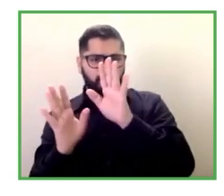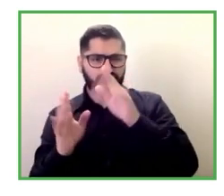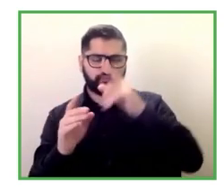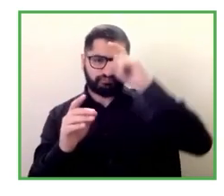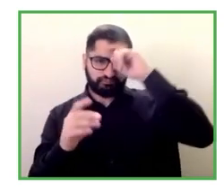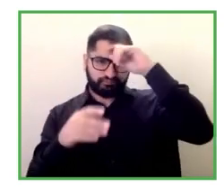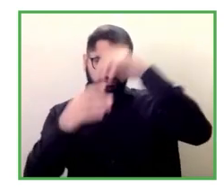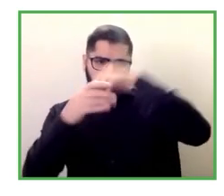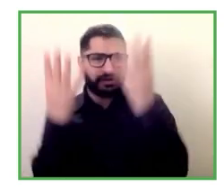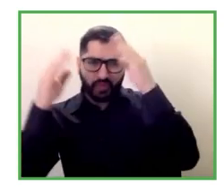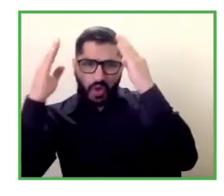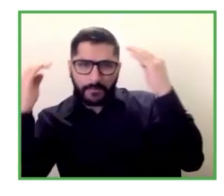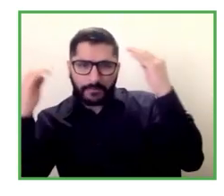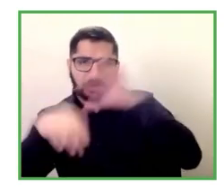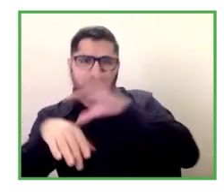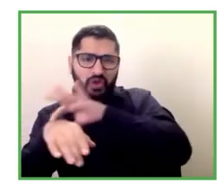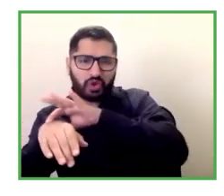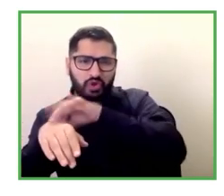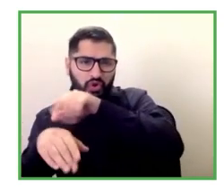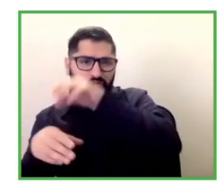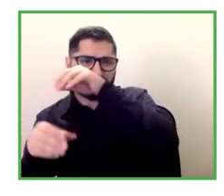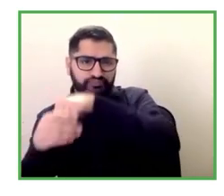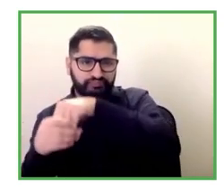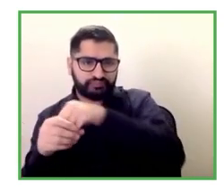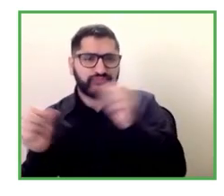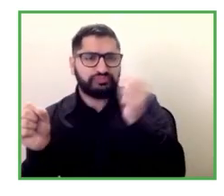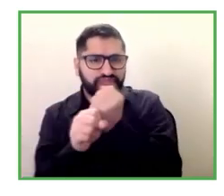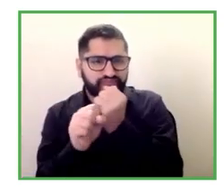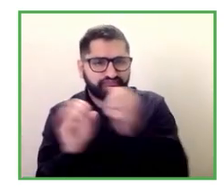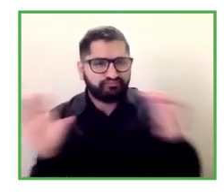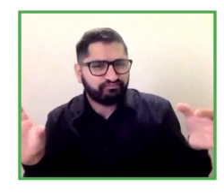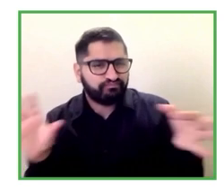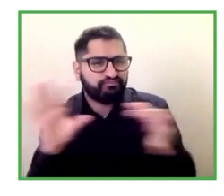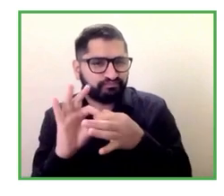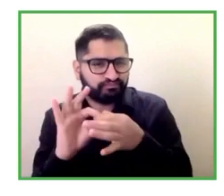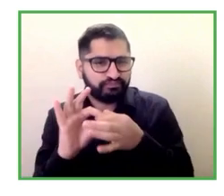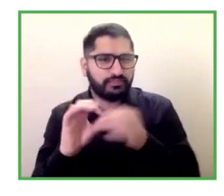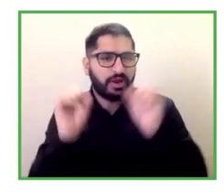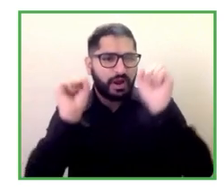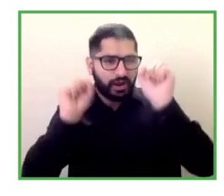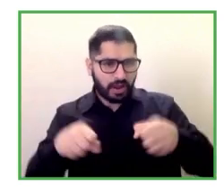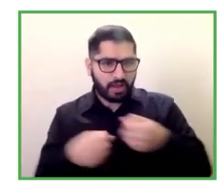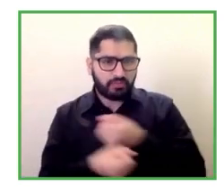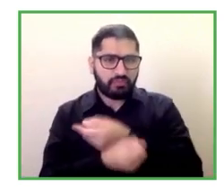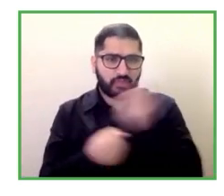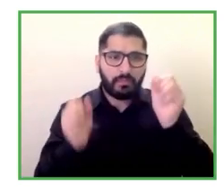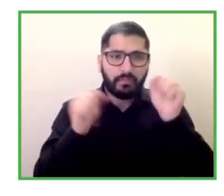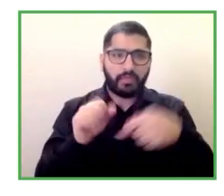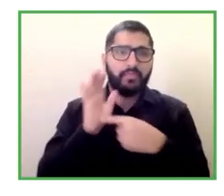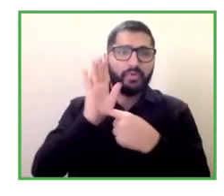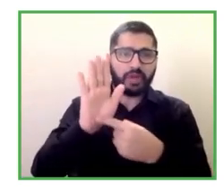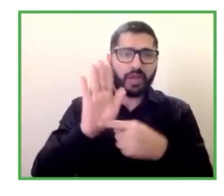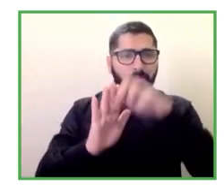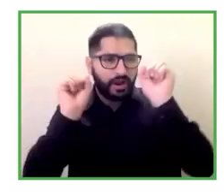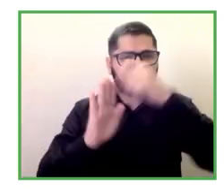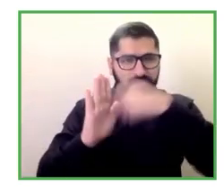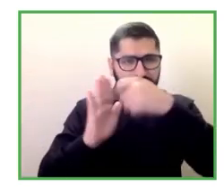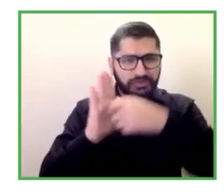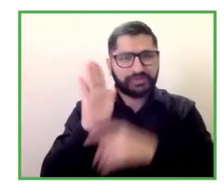comunidades? ¿cómo habéis podido presentar vuestro proyecto de desarrollarlo y qué desafíos habéis encontrado a trabajar con ellos?